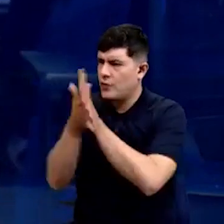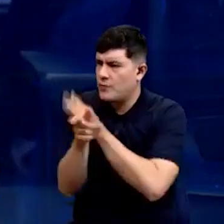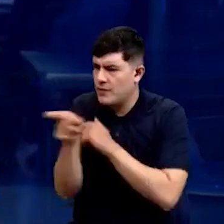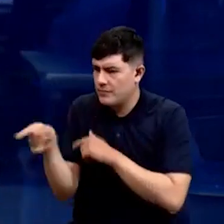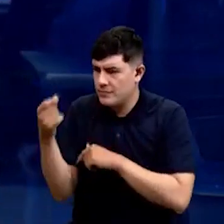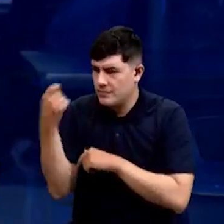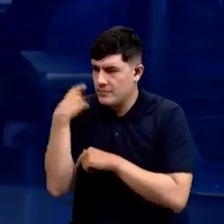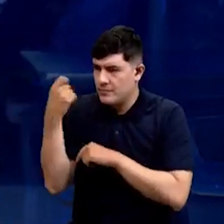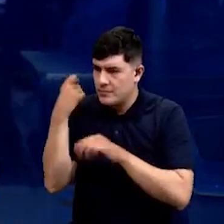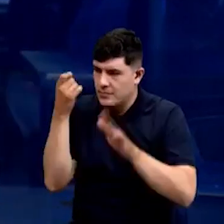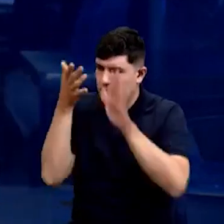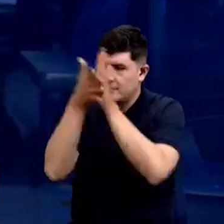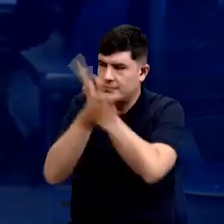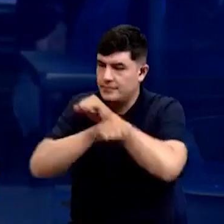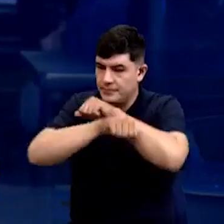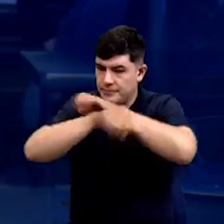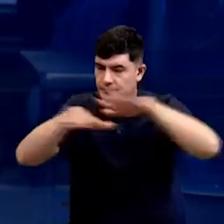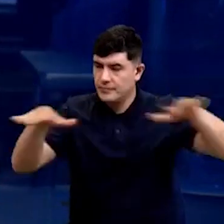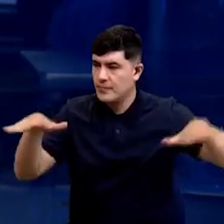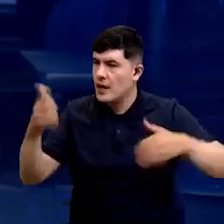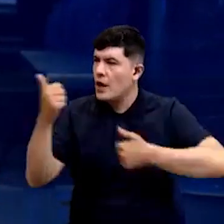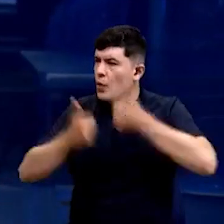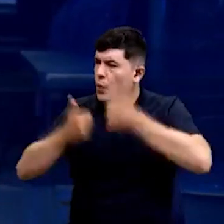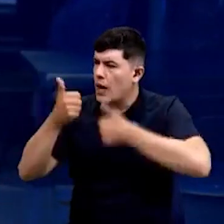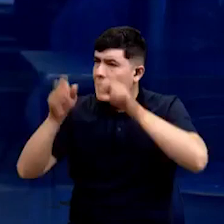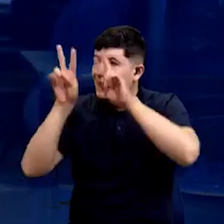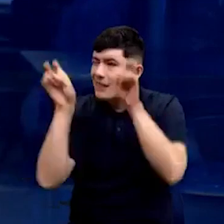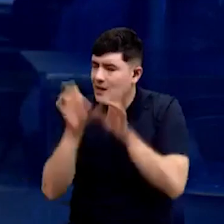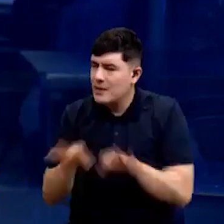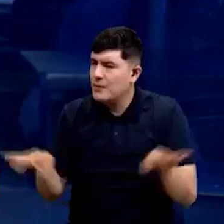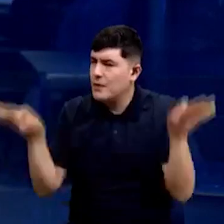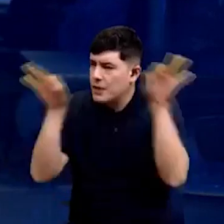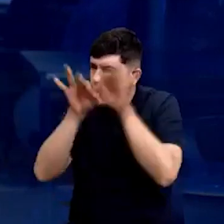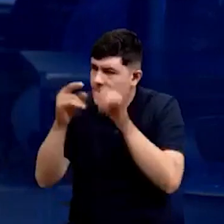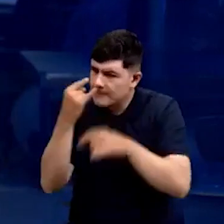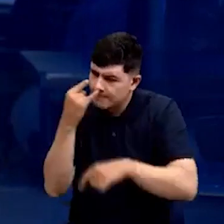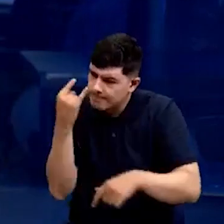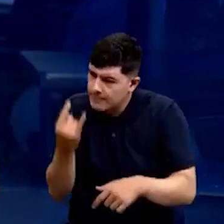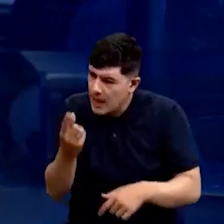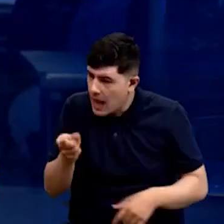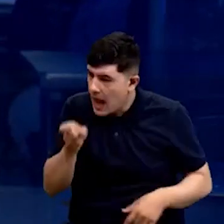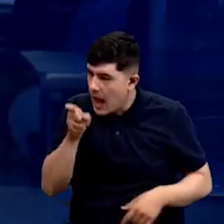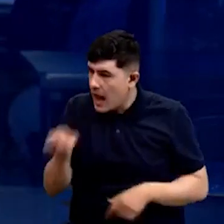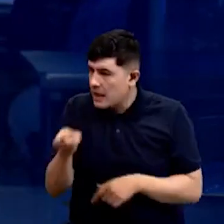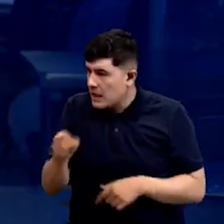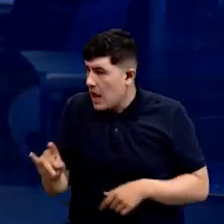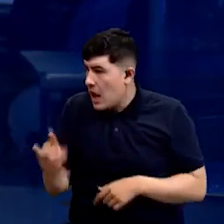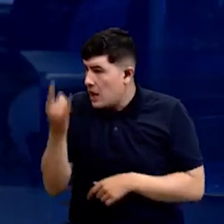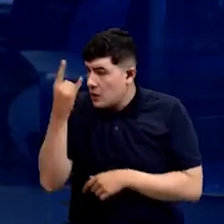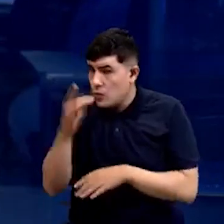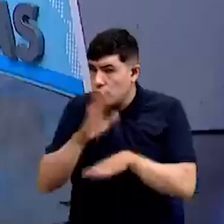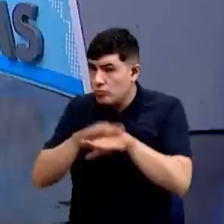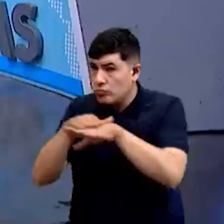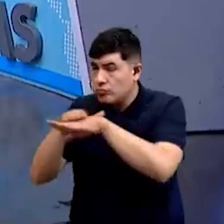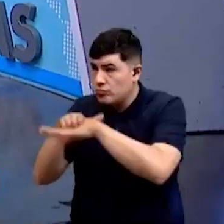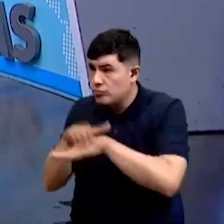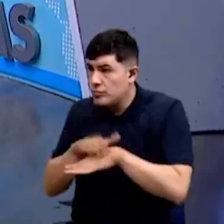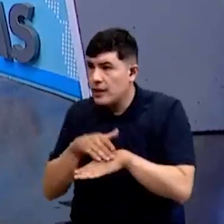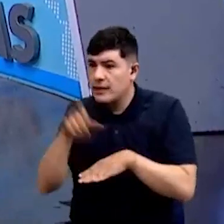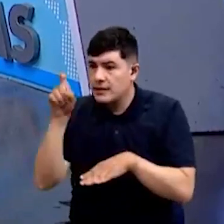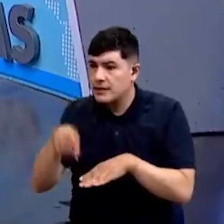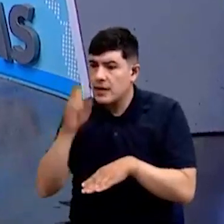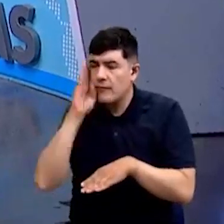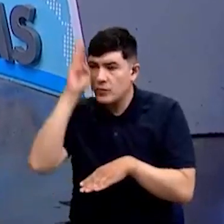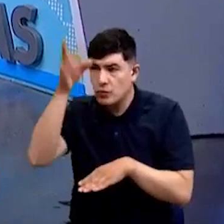se obtiene recientemente, directora, ¿cuál es el aspecto que más llama la atención y que genera alguna especie de llamado de atención que